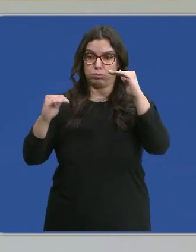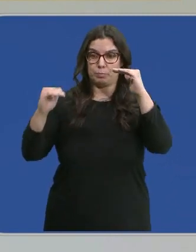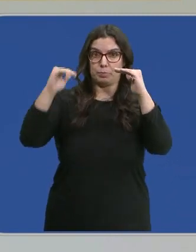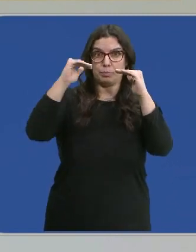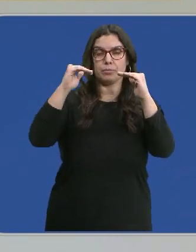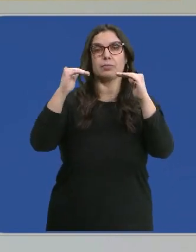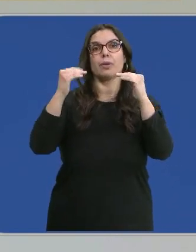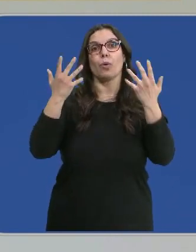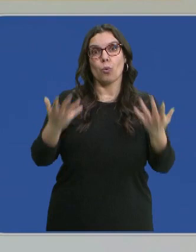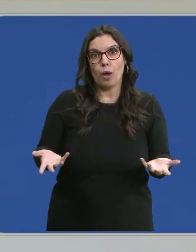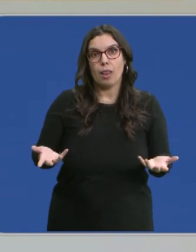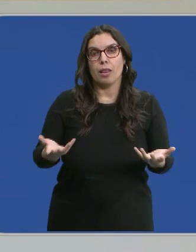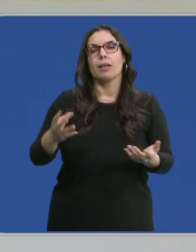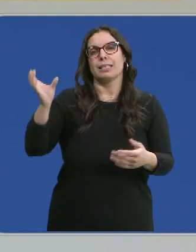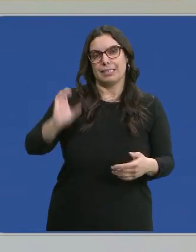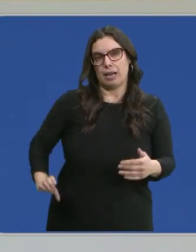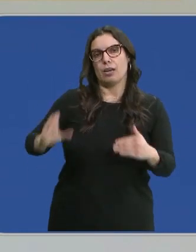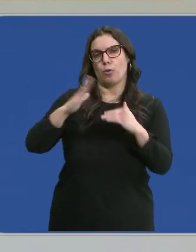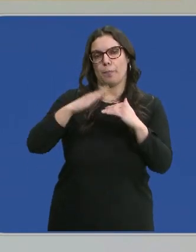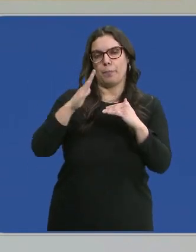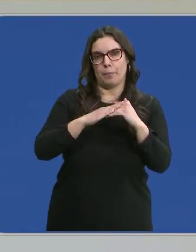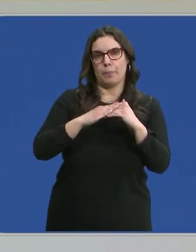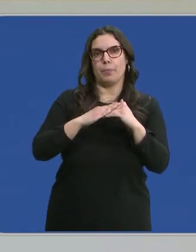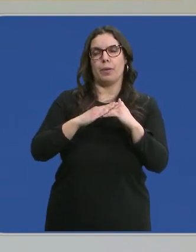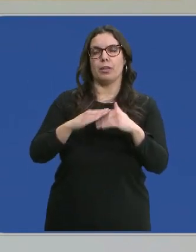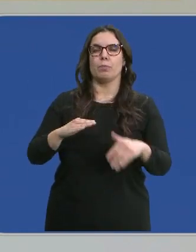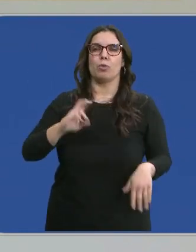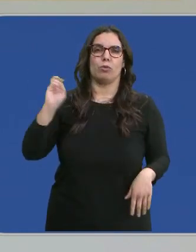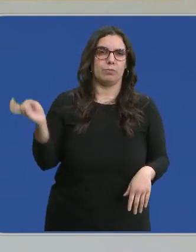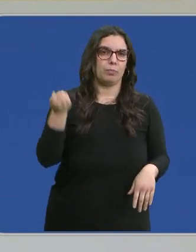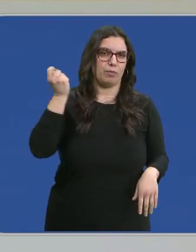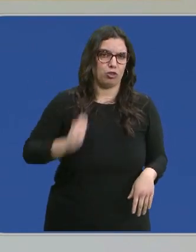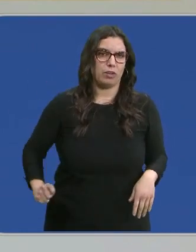estas diferencias salariales, es el salario mínimo interprofesional.